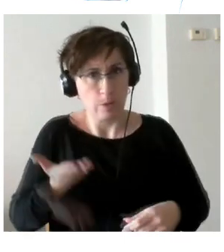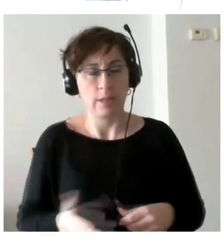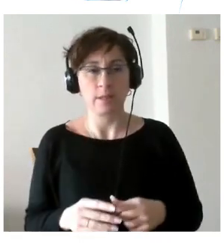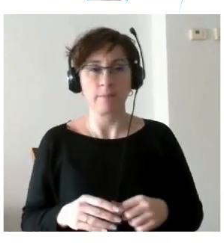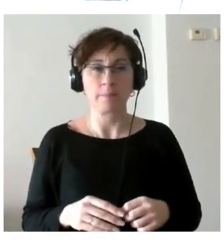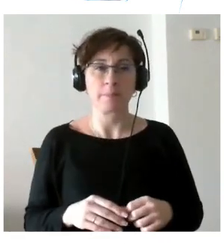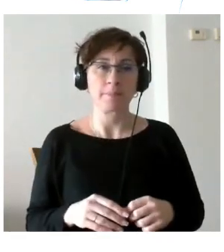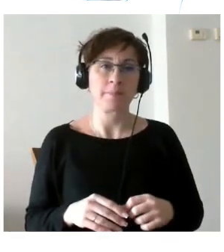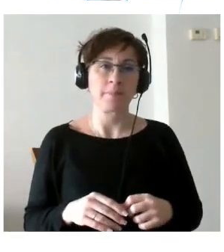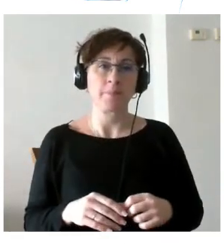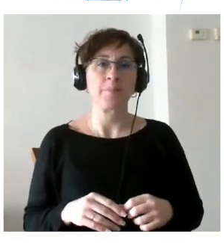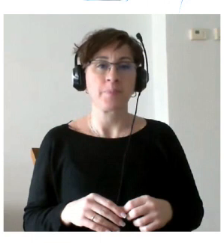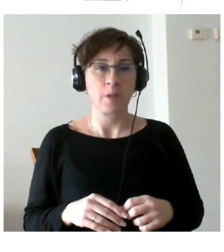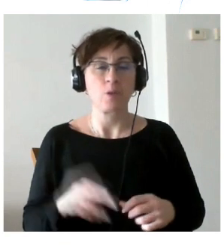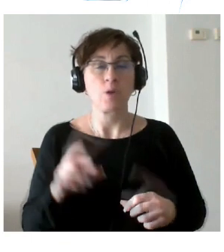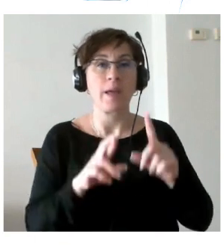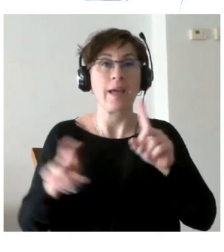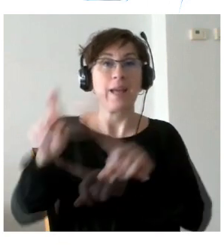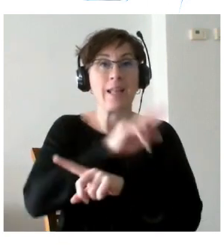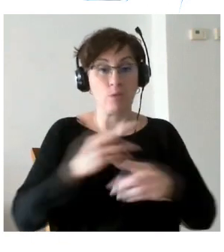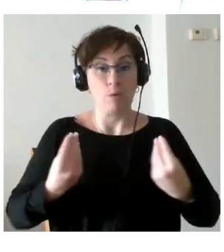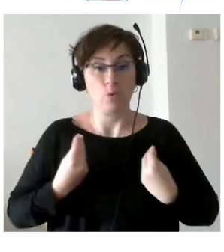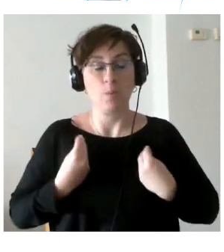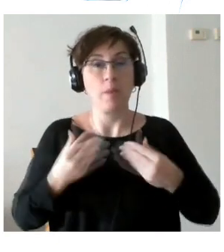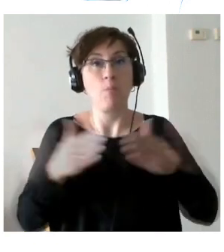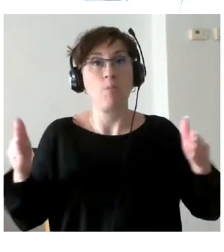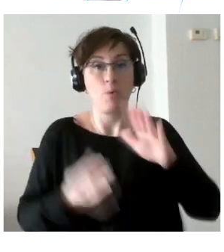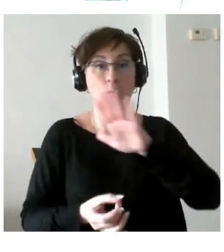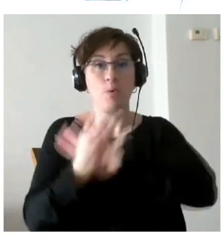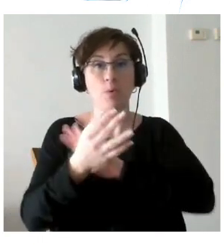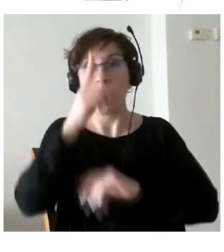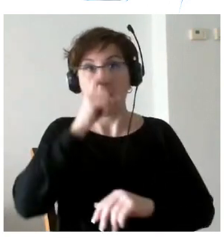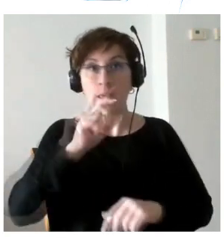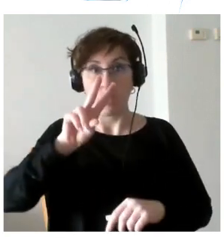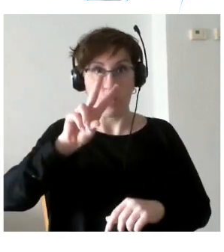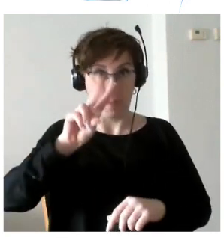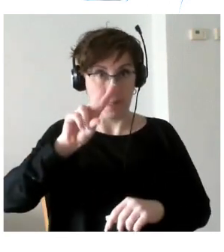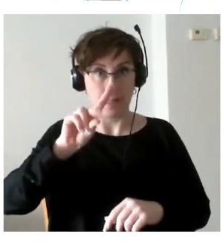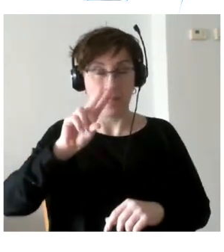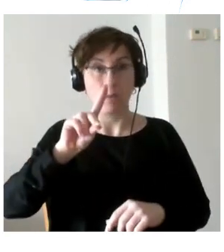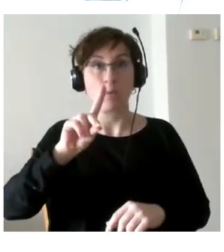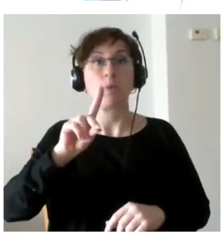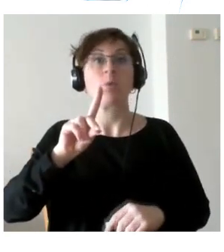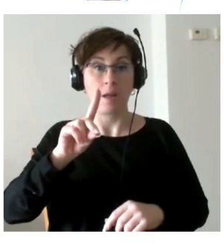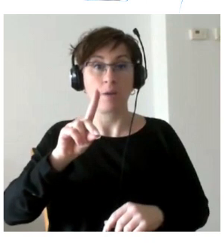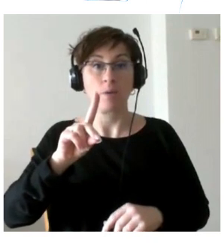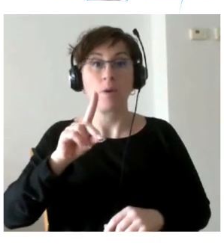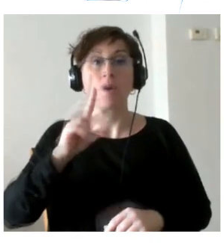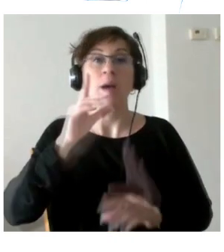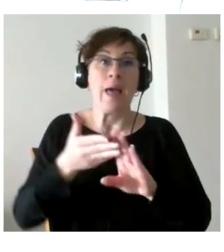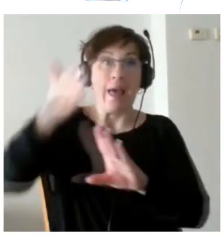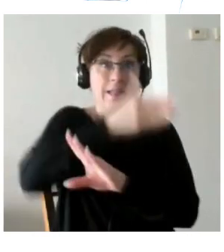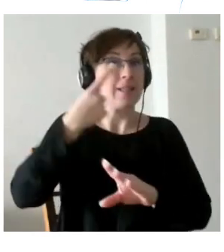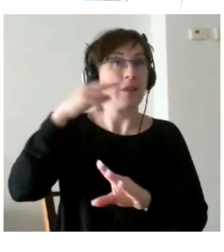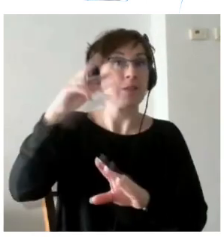Retoma tu vida aparece en el 21 aparece motivado fundamentado asentado en la experiencia de a cada lado pero